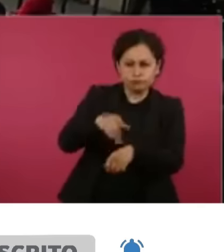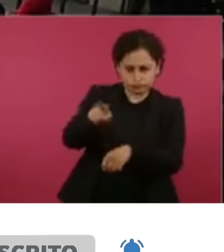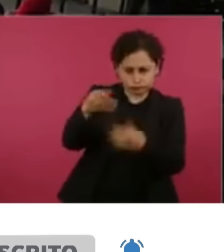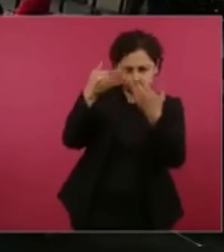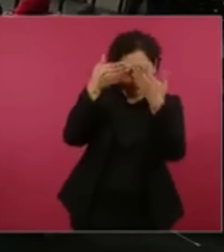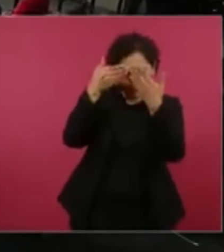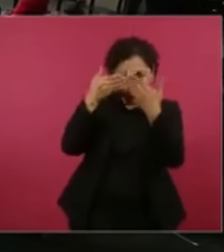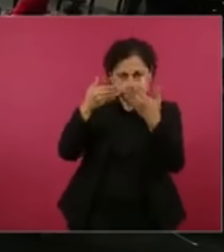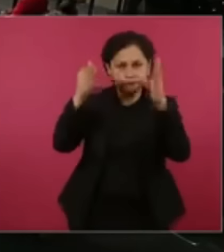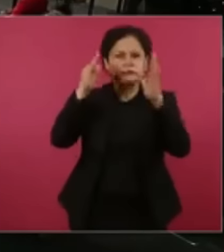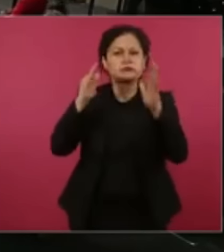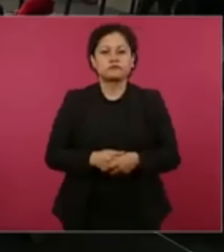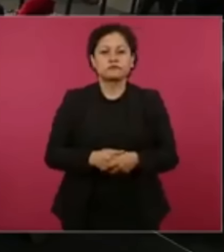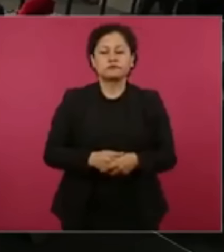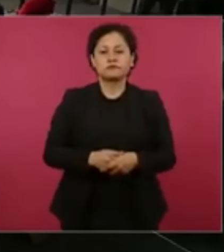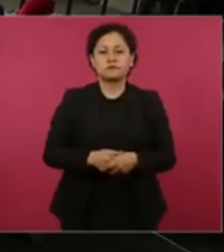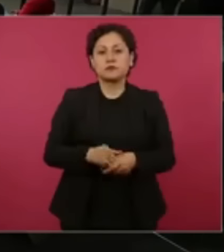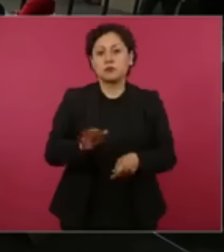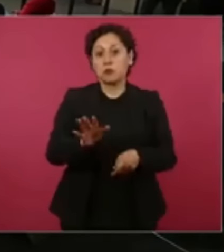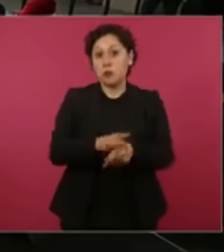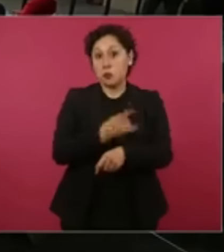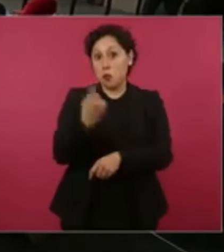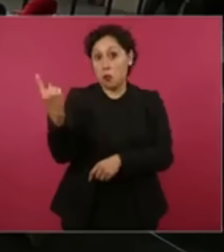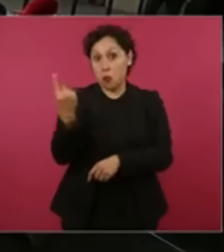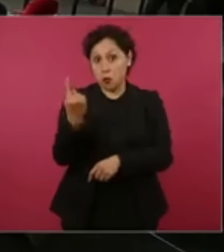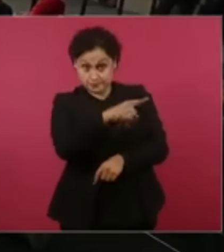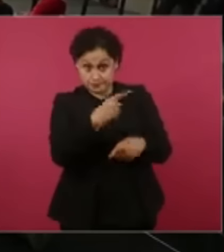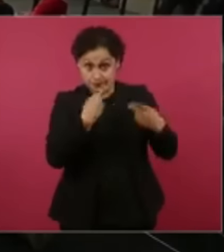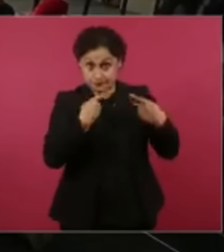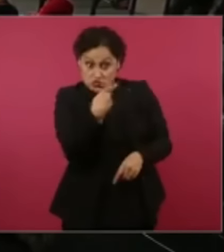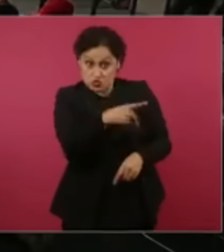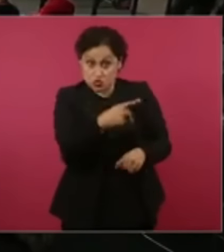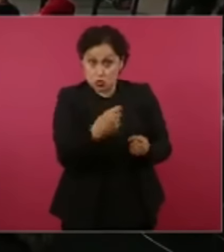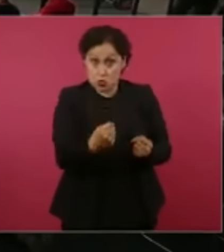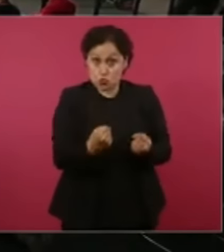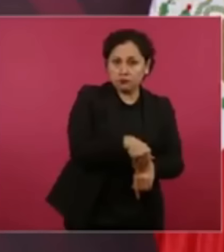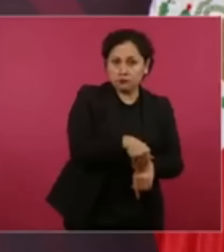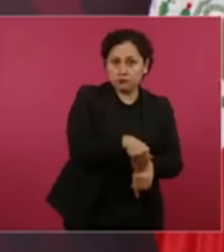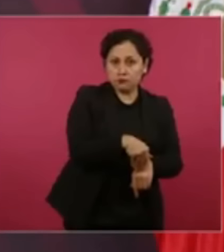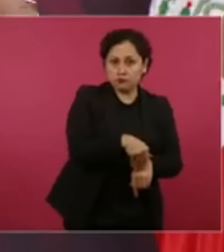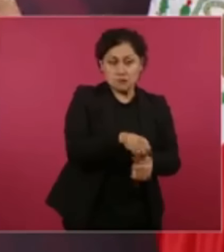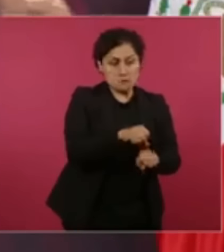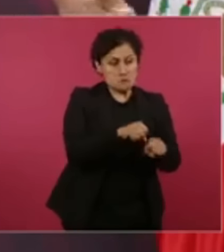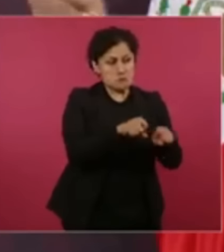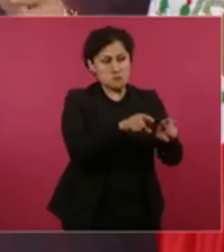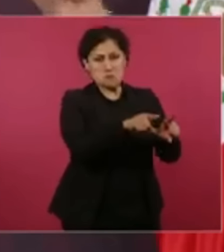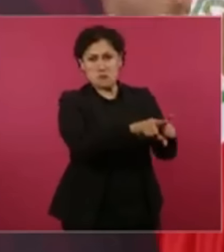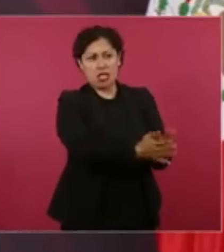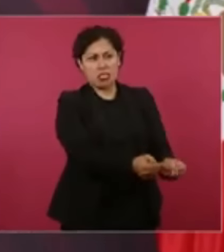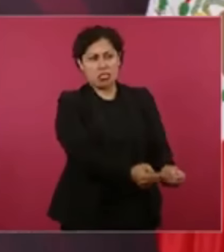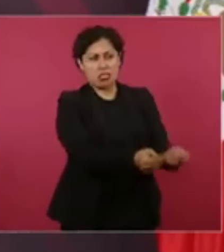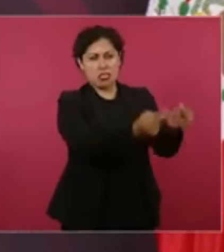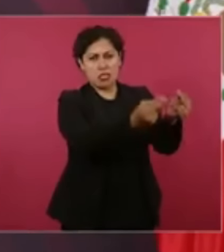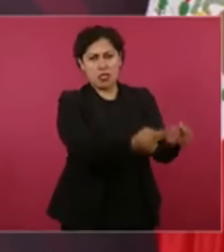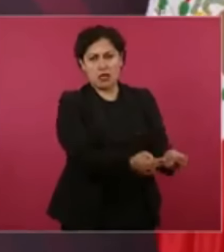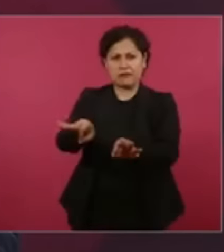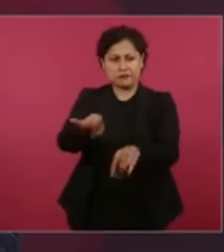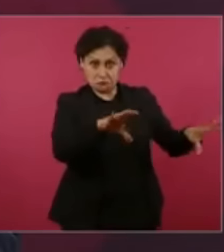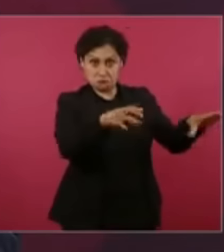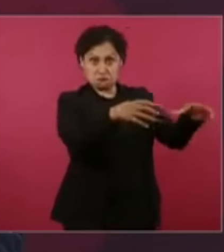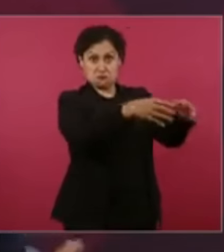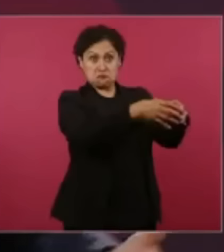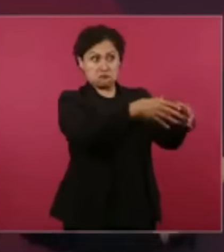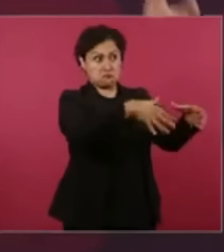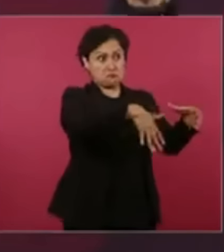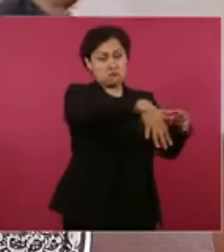Porque estos poderes, sobre todo el poder oligarca y el apoyo del poder mediático a su servicio,